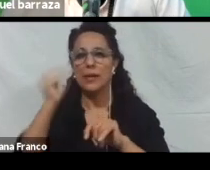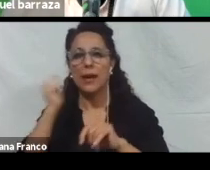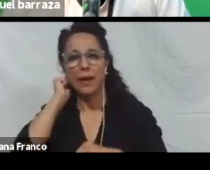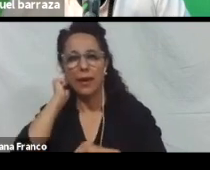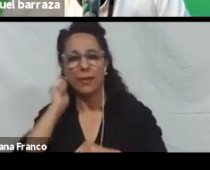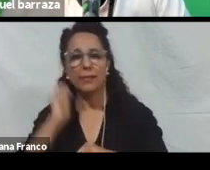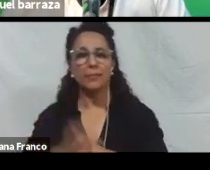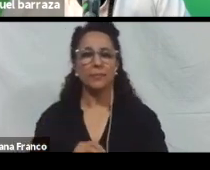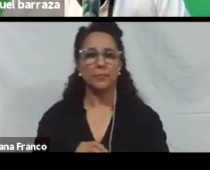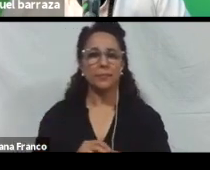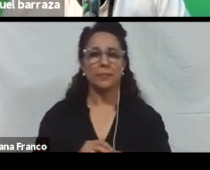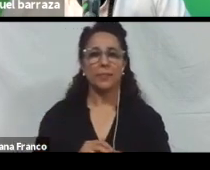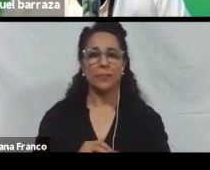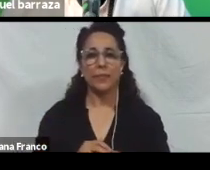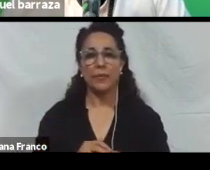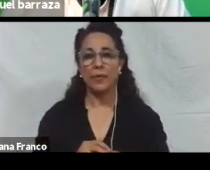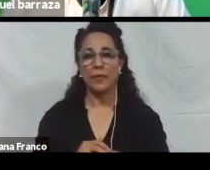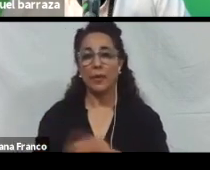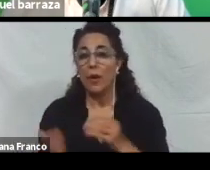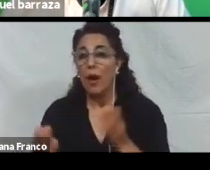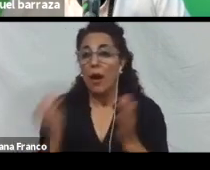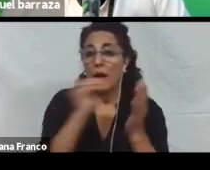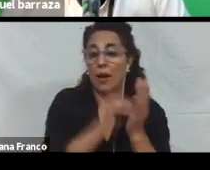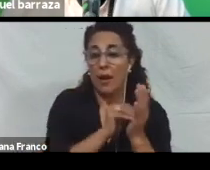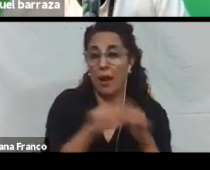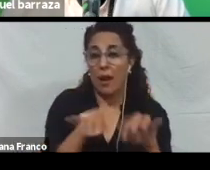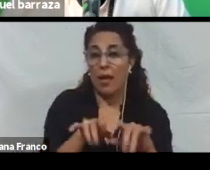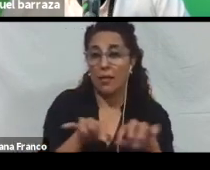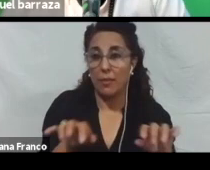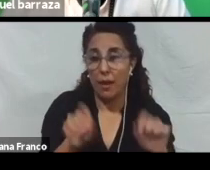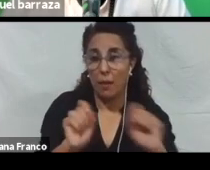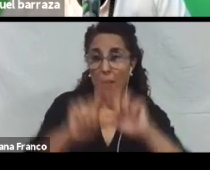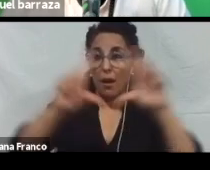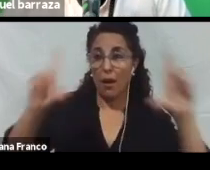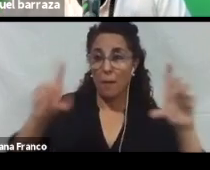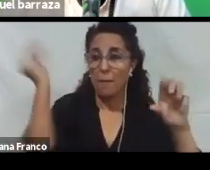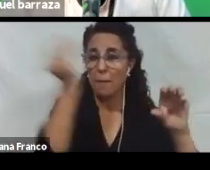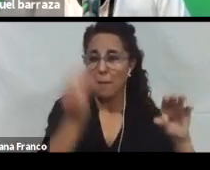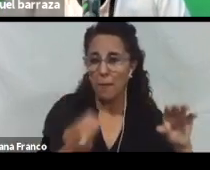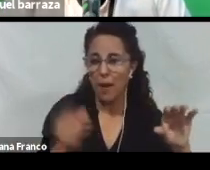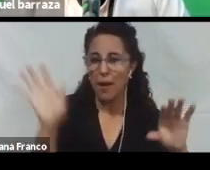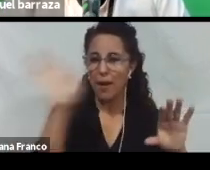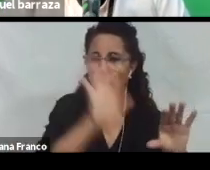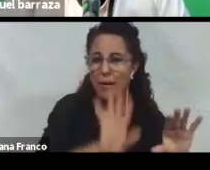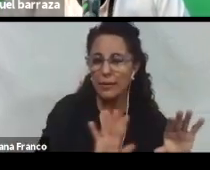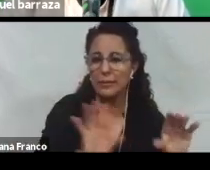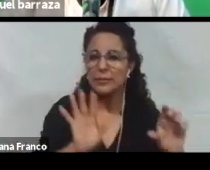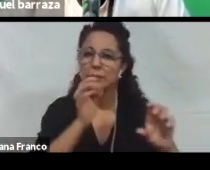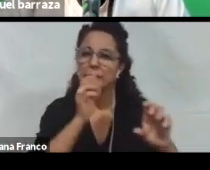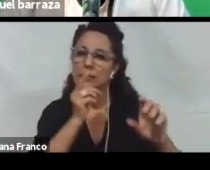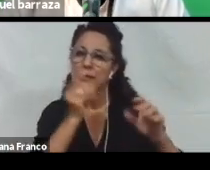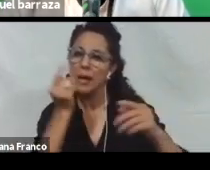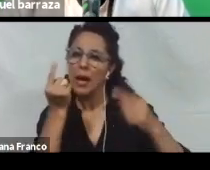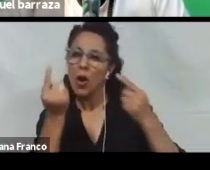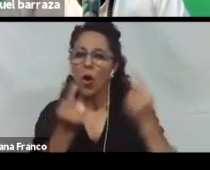Que podés agregar información de accesibilidad. Para que la tabla sea accesible. Para que la imagen tenga el texto alternativo. Y si vos